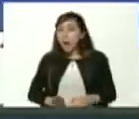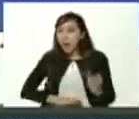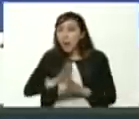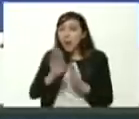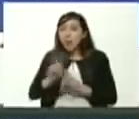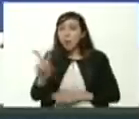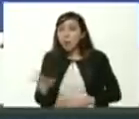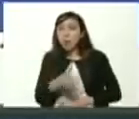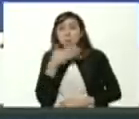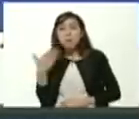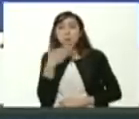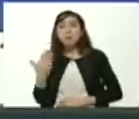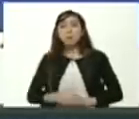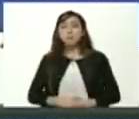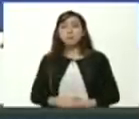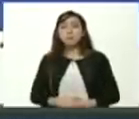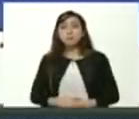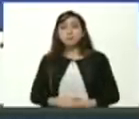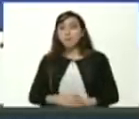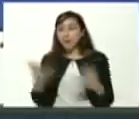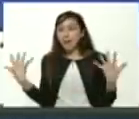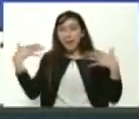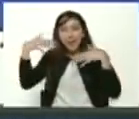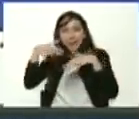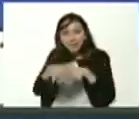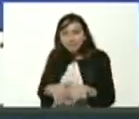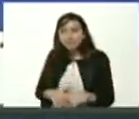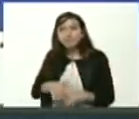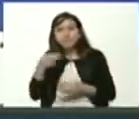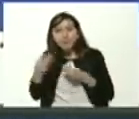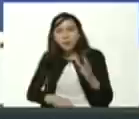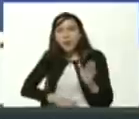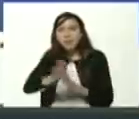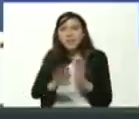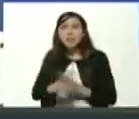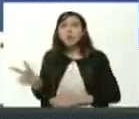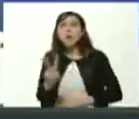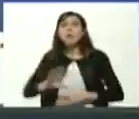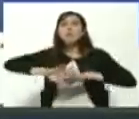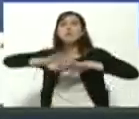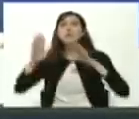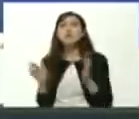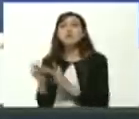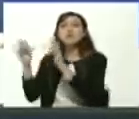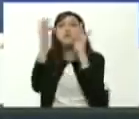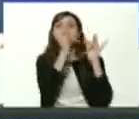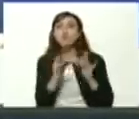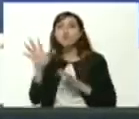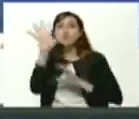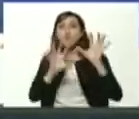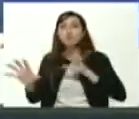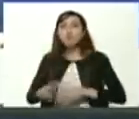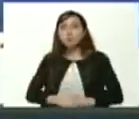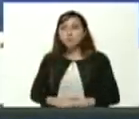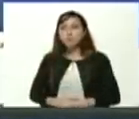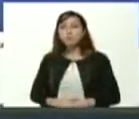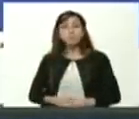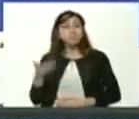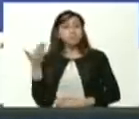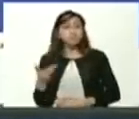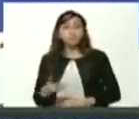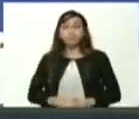patria y la integración desarrollada de venezuela con el mundo el mundo está